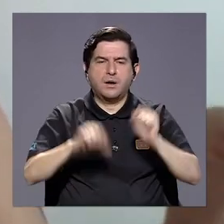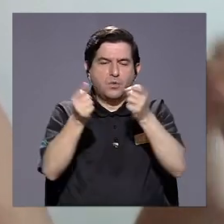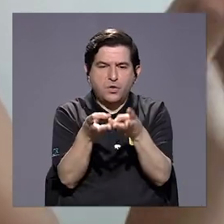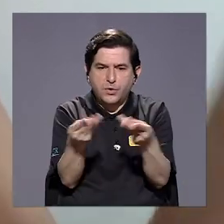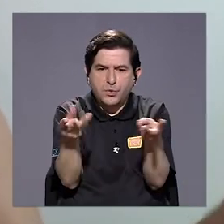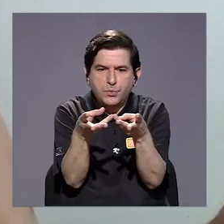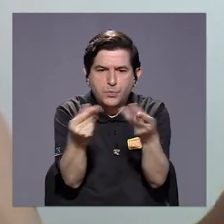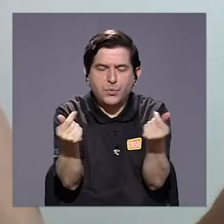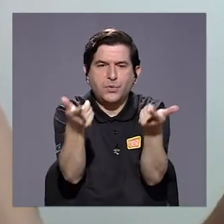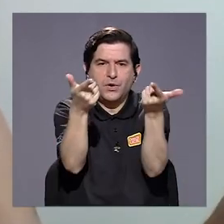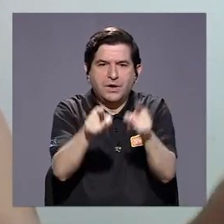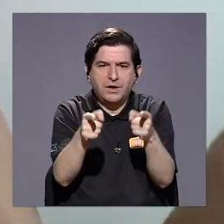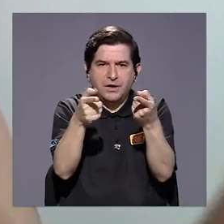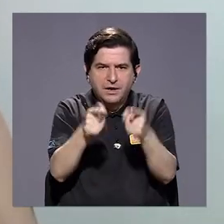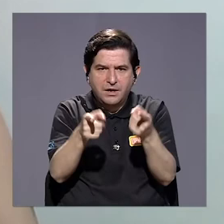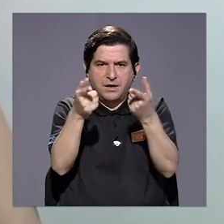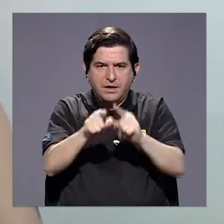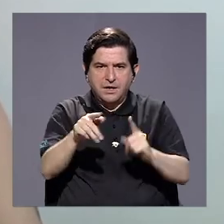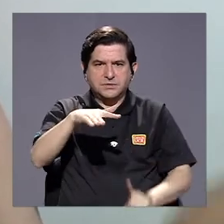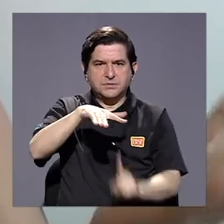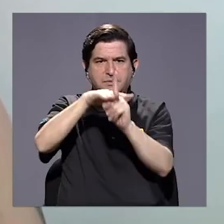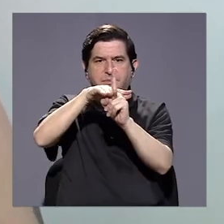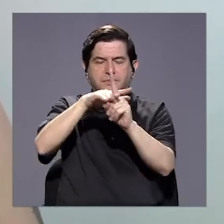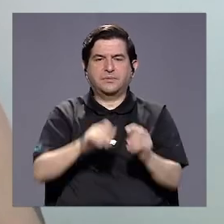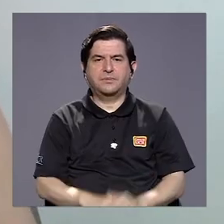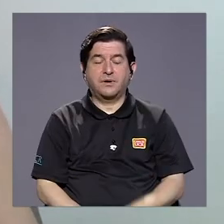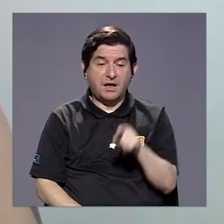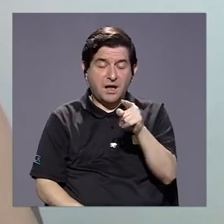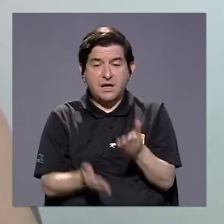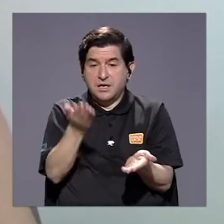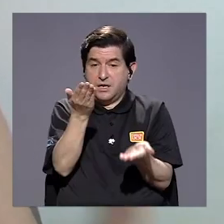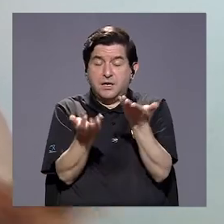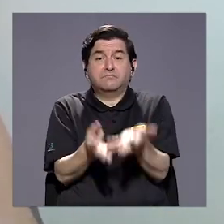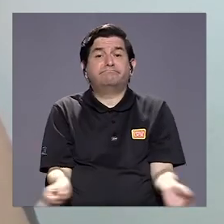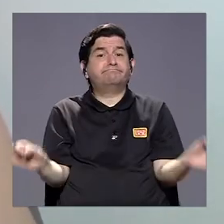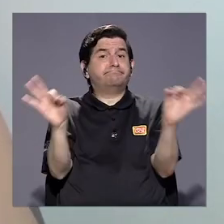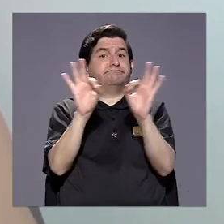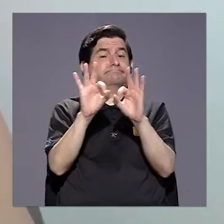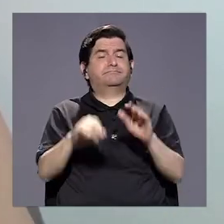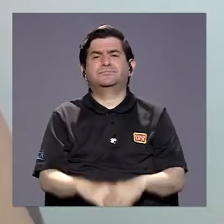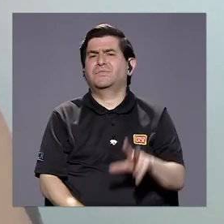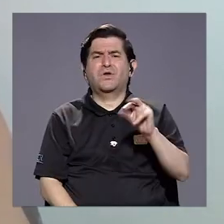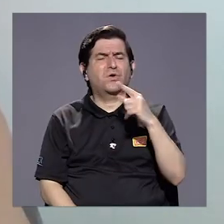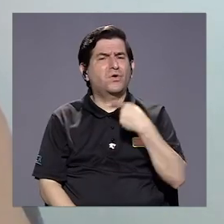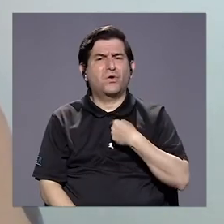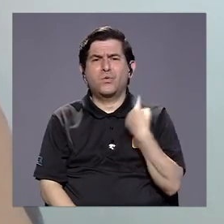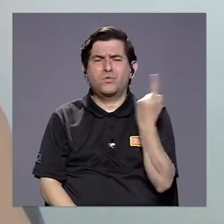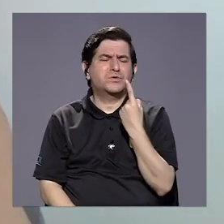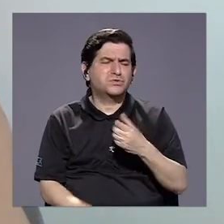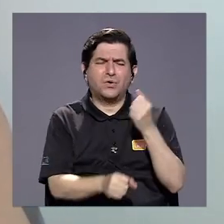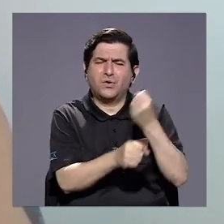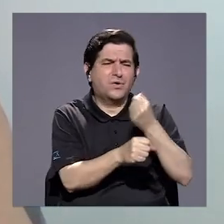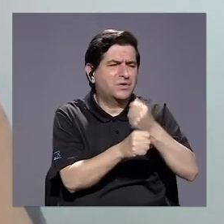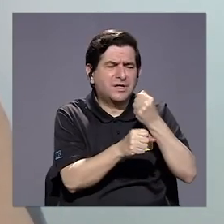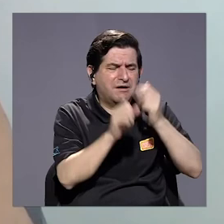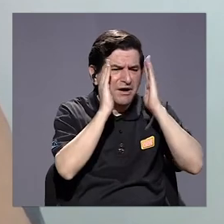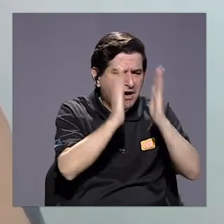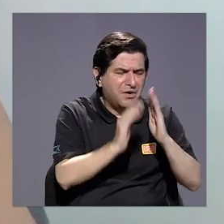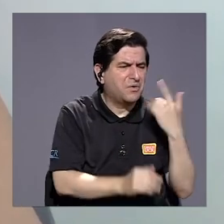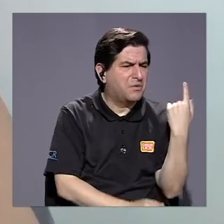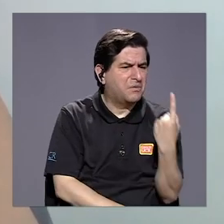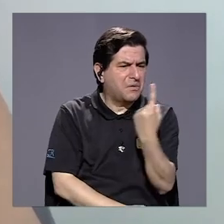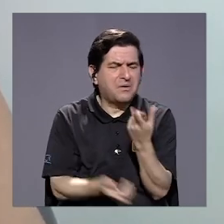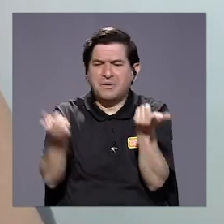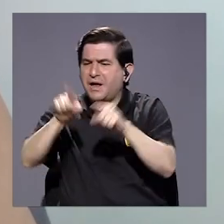resolviendo los casos que llegan y este es un balance importante, ¿verdad? No quedarse en el operativo de resolver caso por